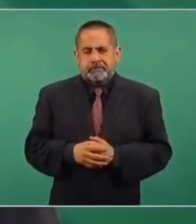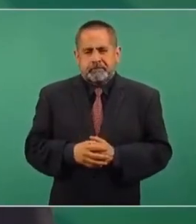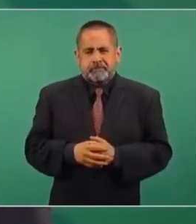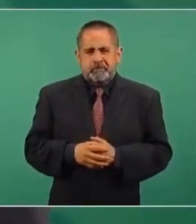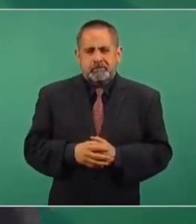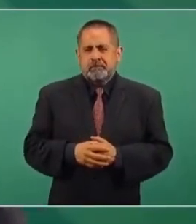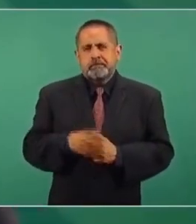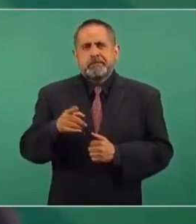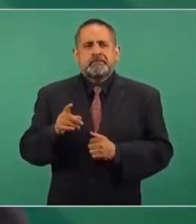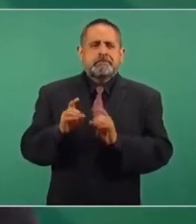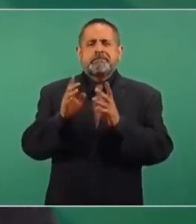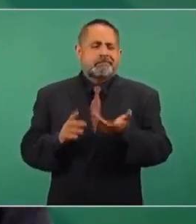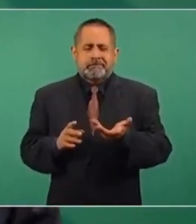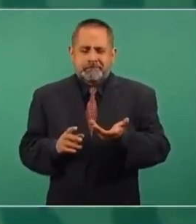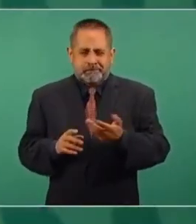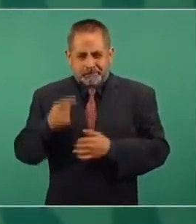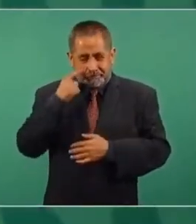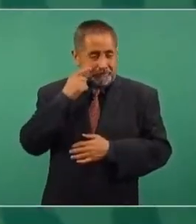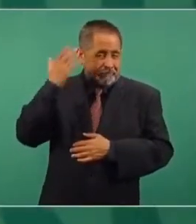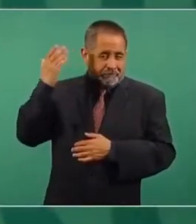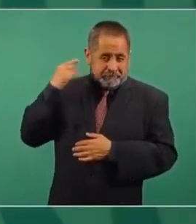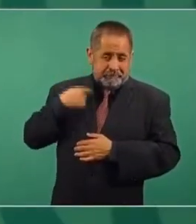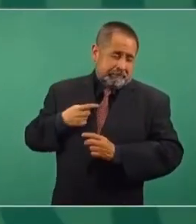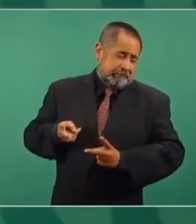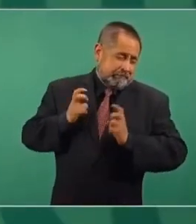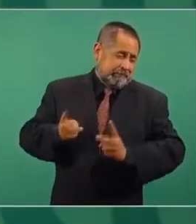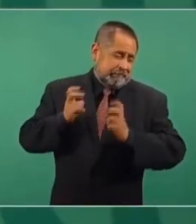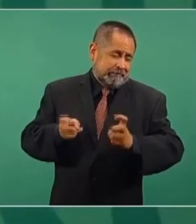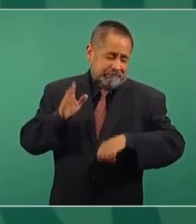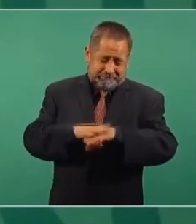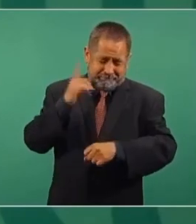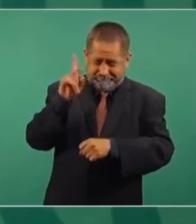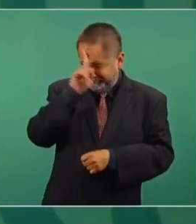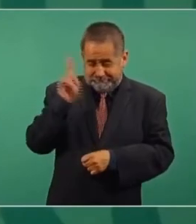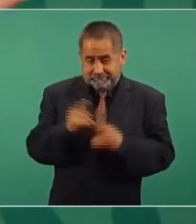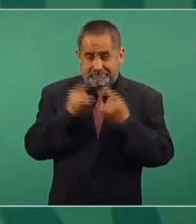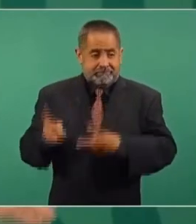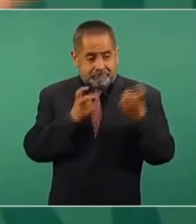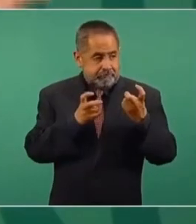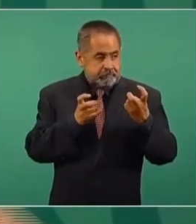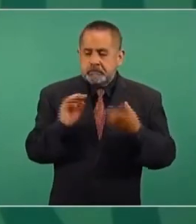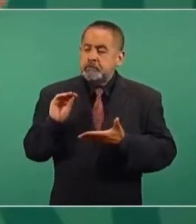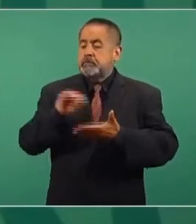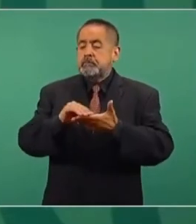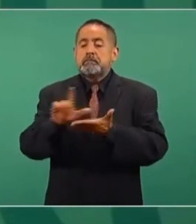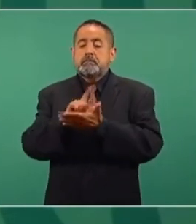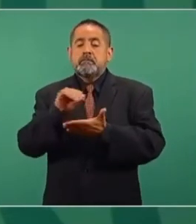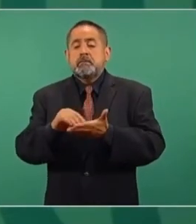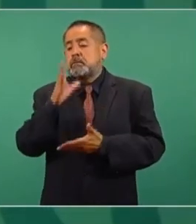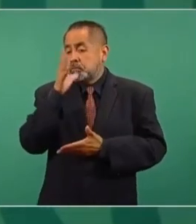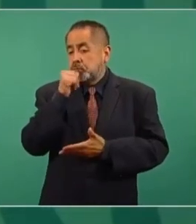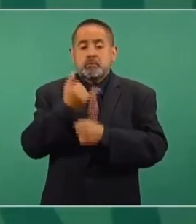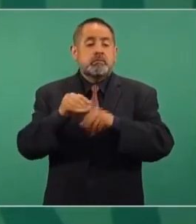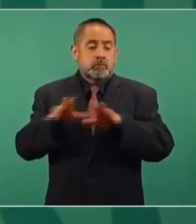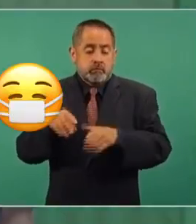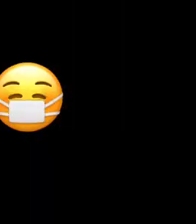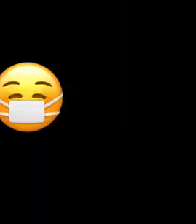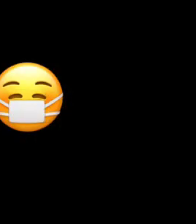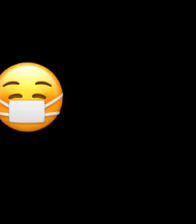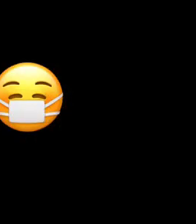Porque no es casual que en el periodo de mansaqueo, en la historia de México, se haya establecido esto del debido proceso.